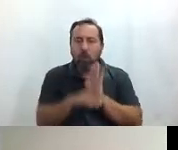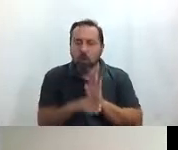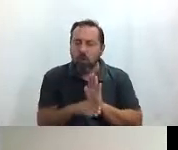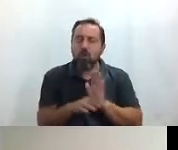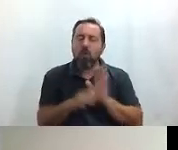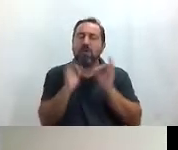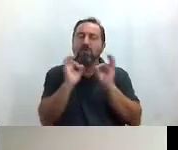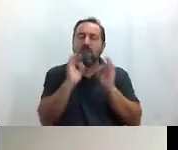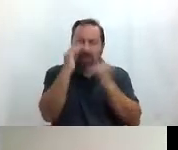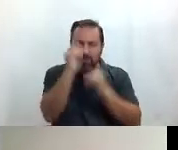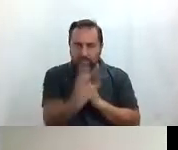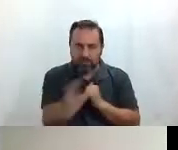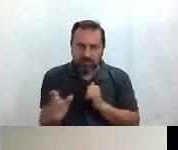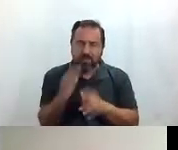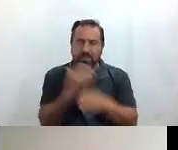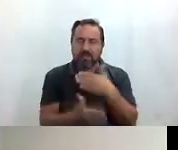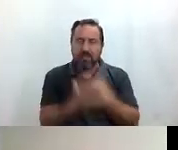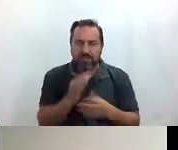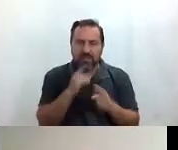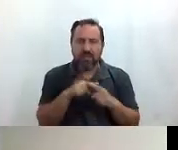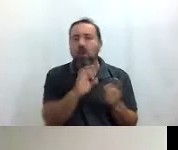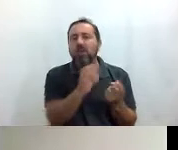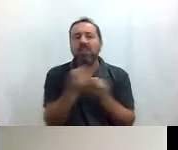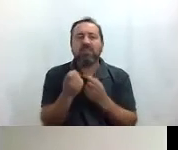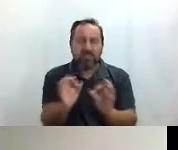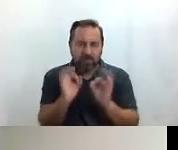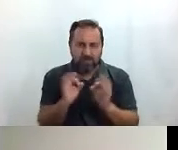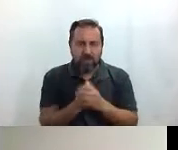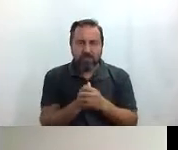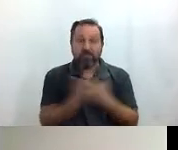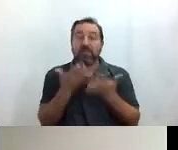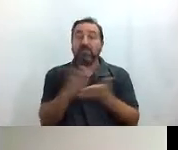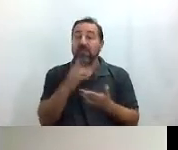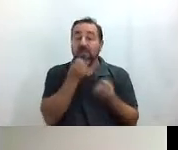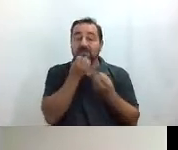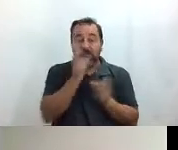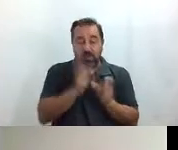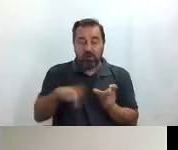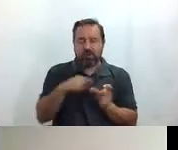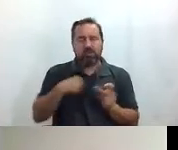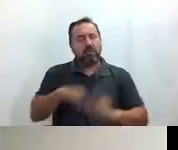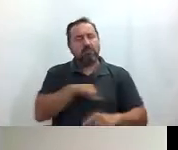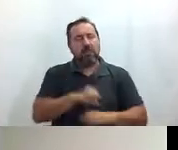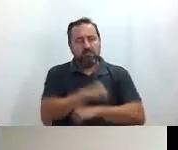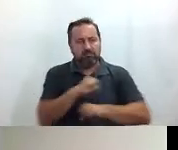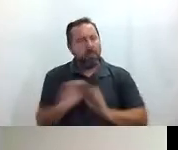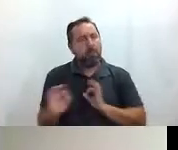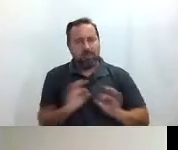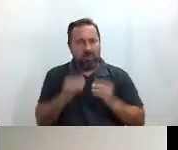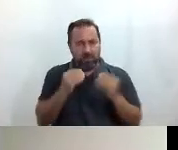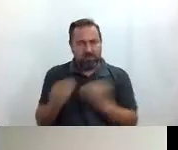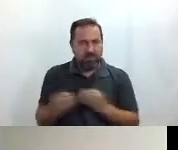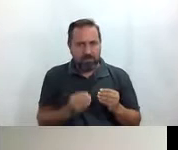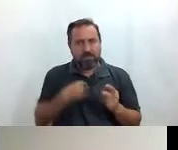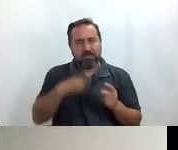a personas con discapacidad o necesidades especiales o sea que nuestros informadores están muy preparados para saber cómo